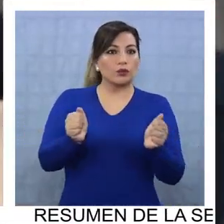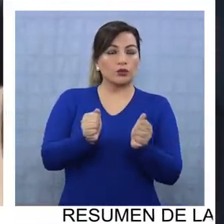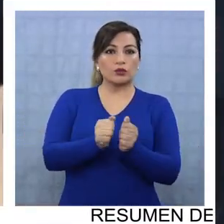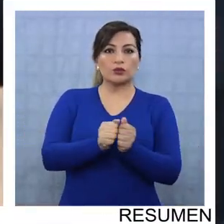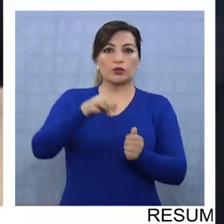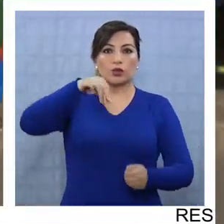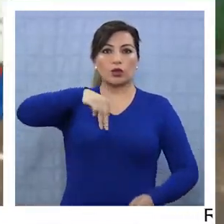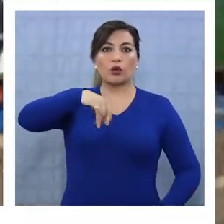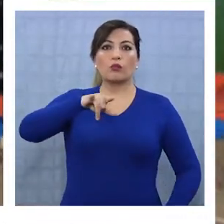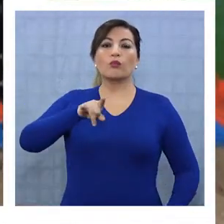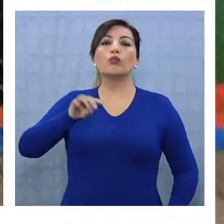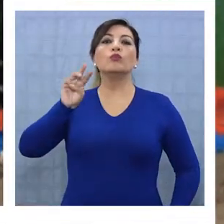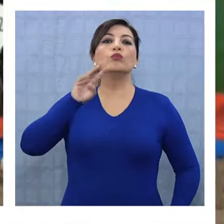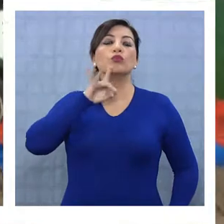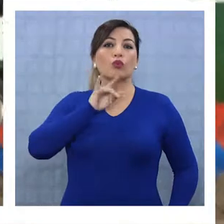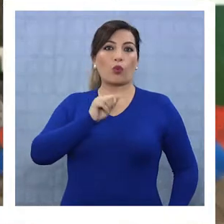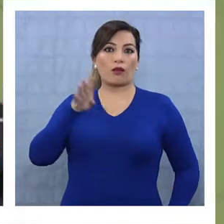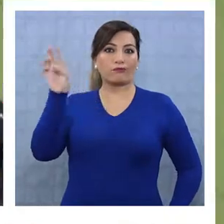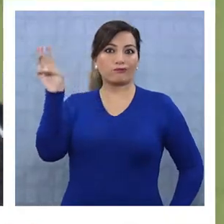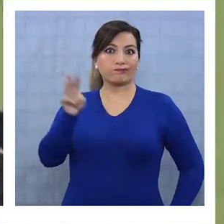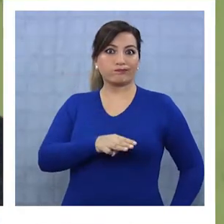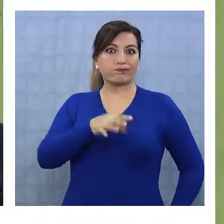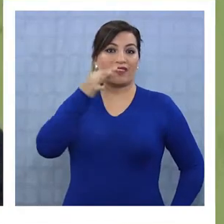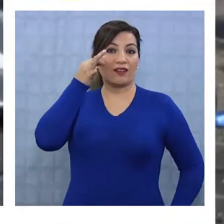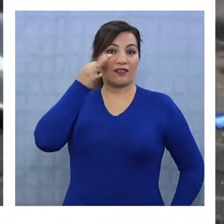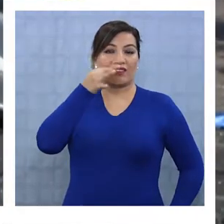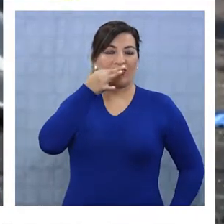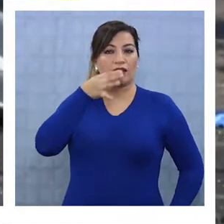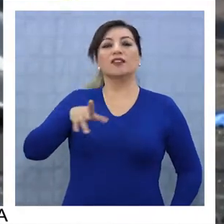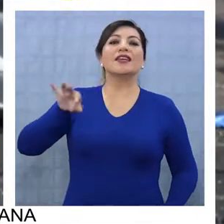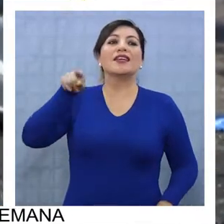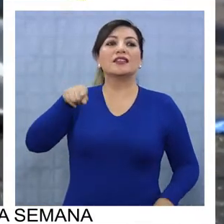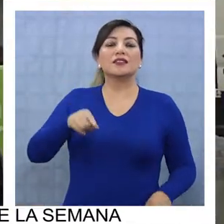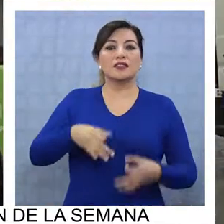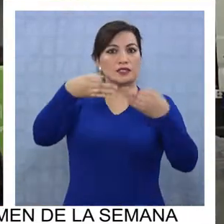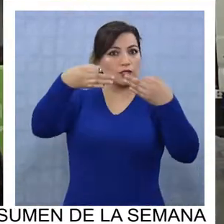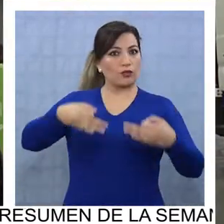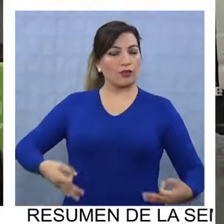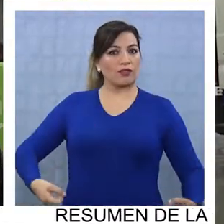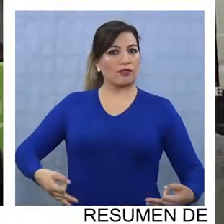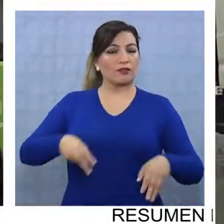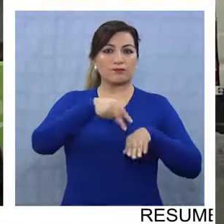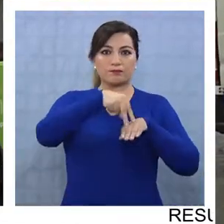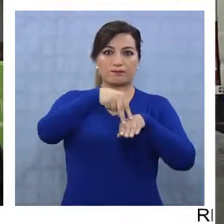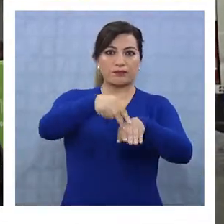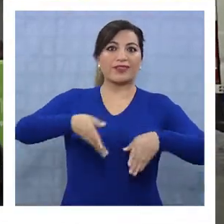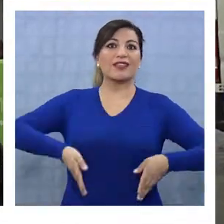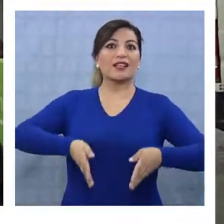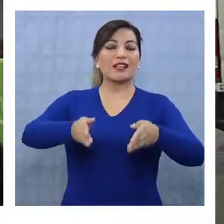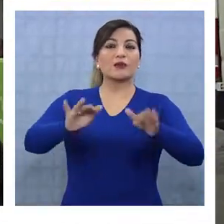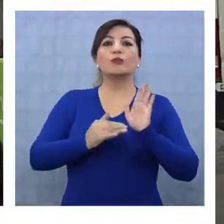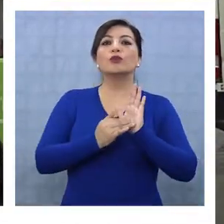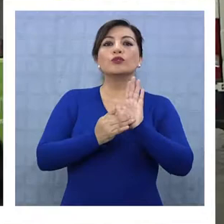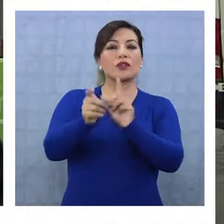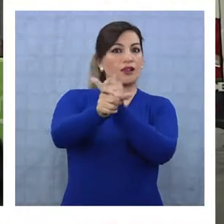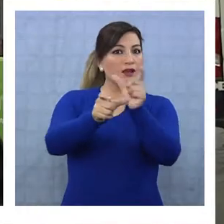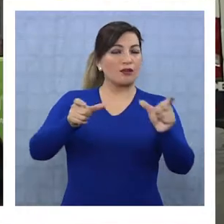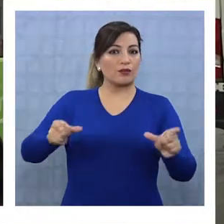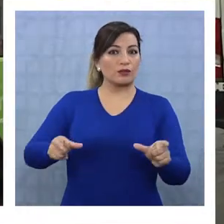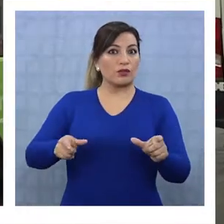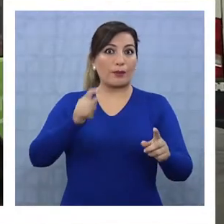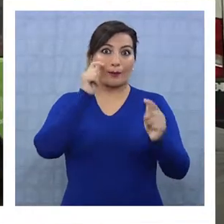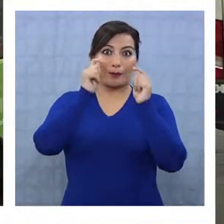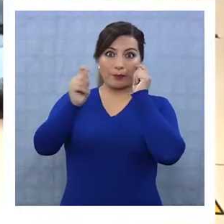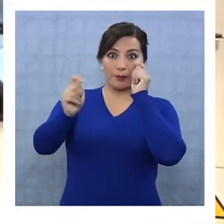con la Agencia Mutual de Seguridad, activaron el Centro Móvil de Seguridad Vial para mostrar a los usuarios